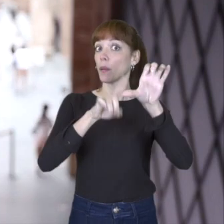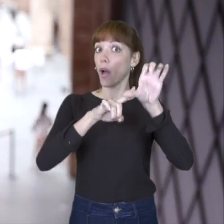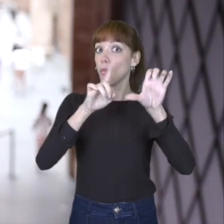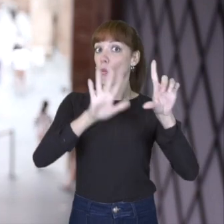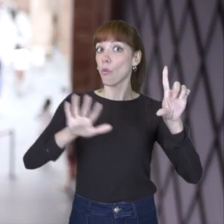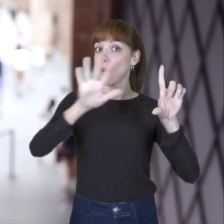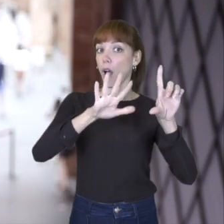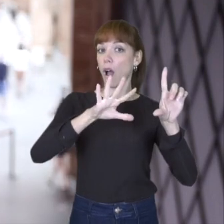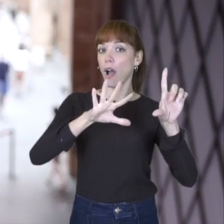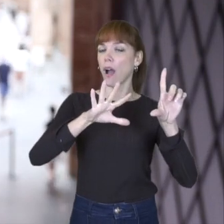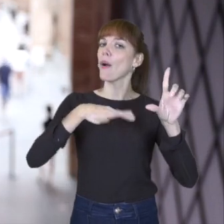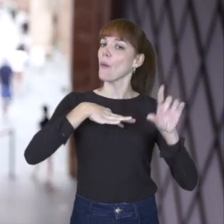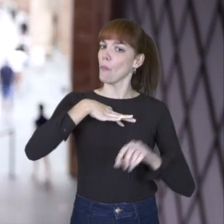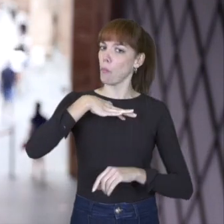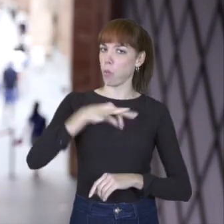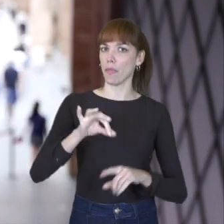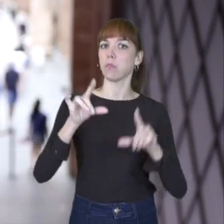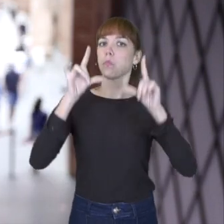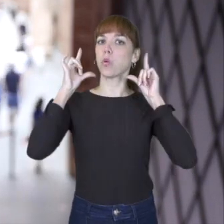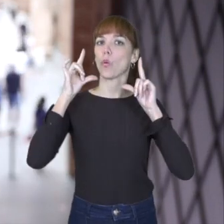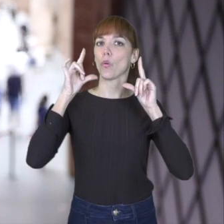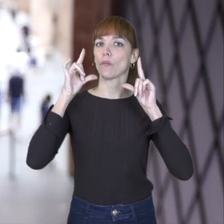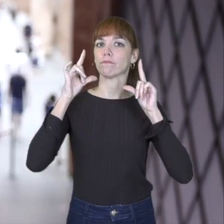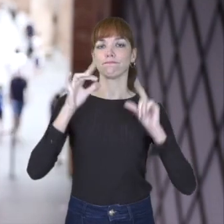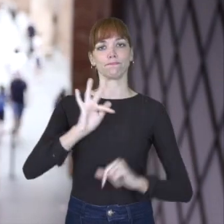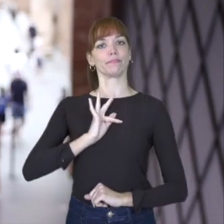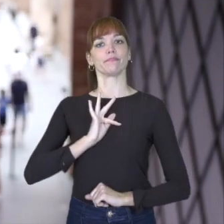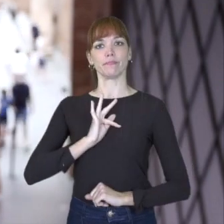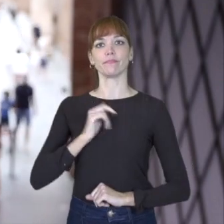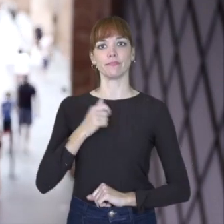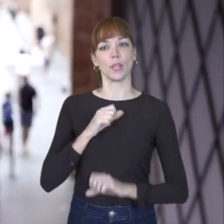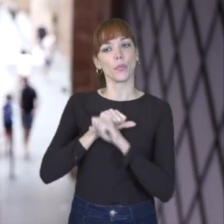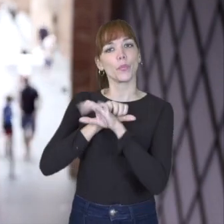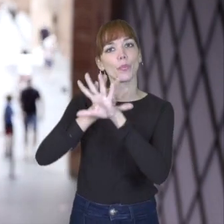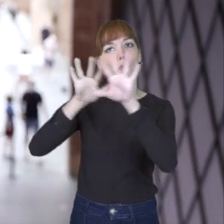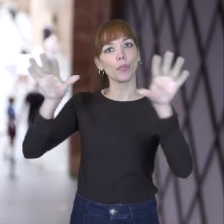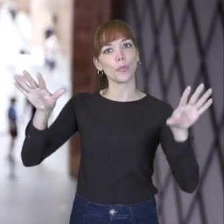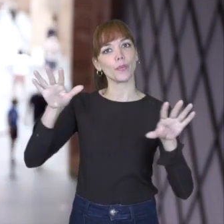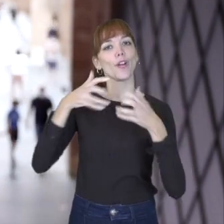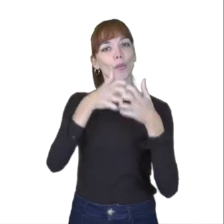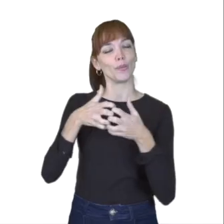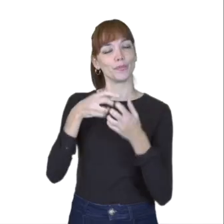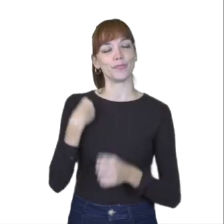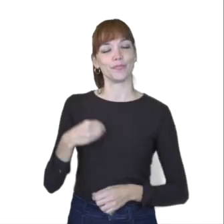ser nuestra bandera, podemos abanderar a nivel nacional esa lucha.